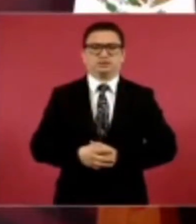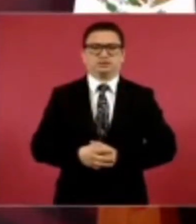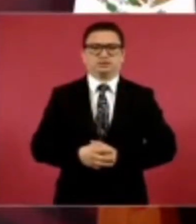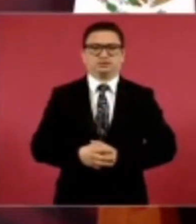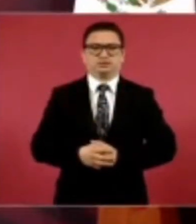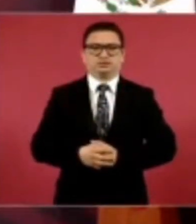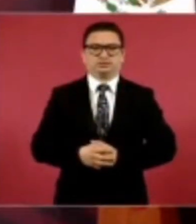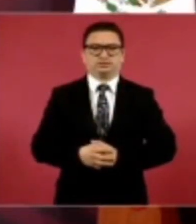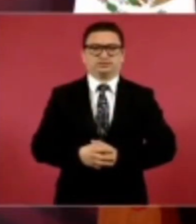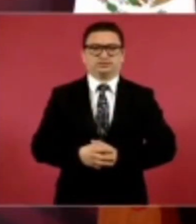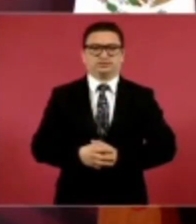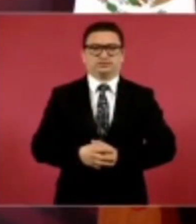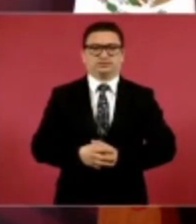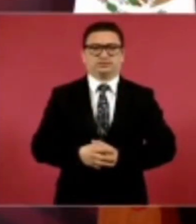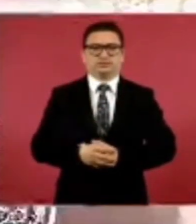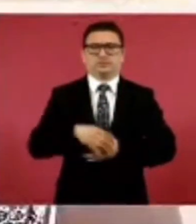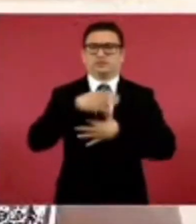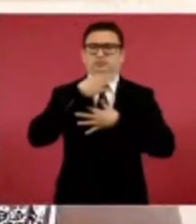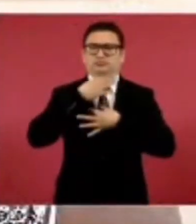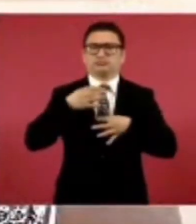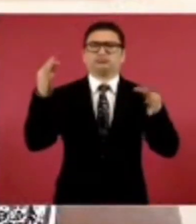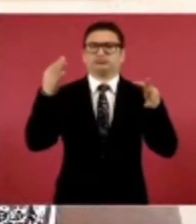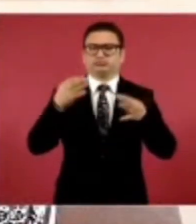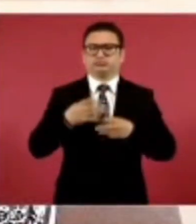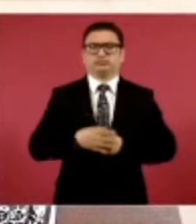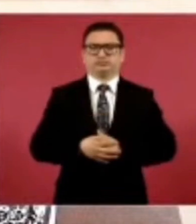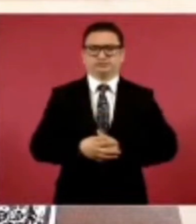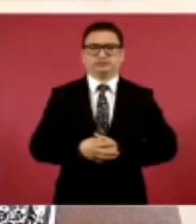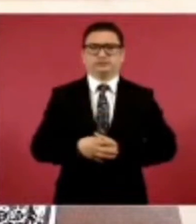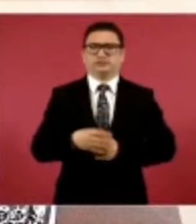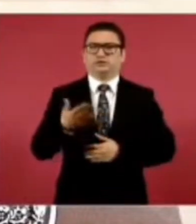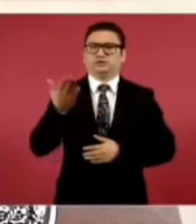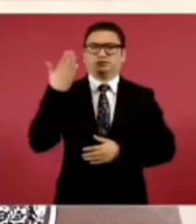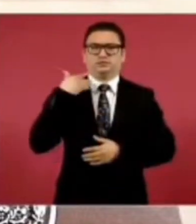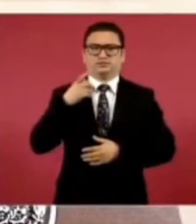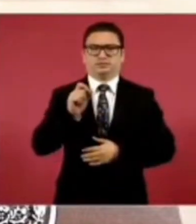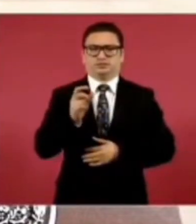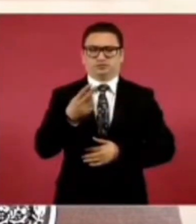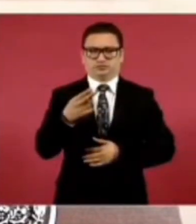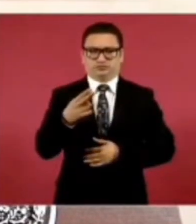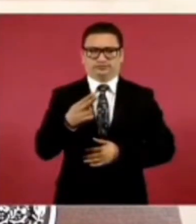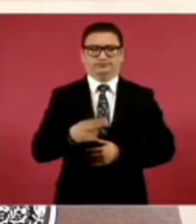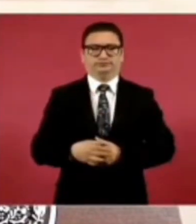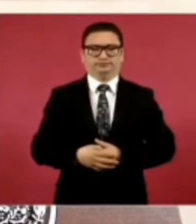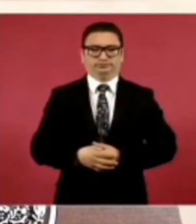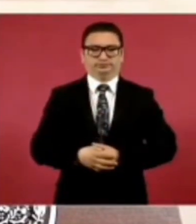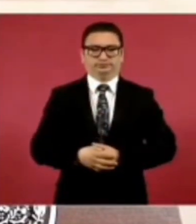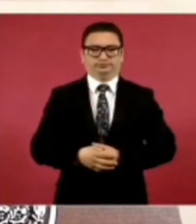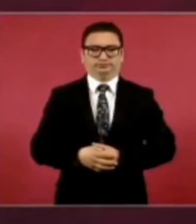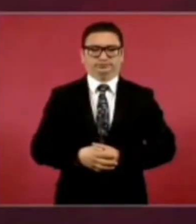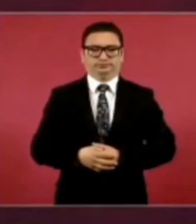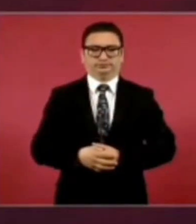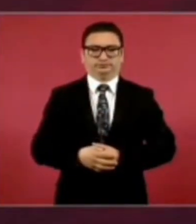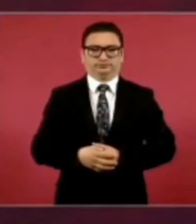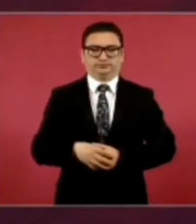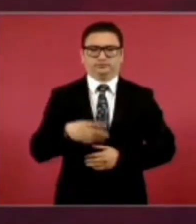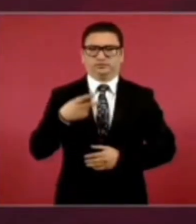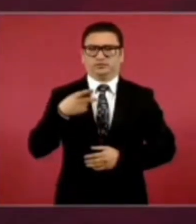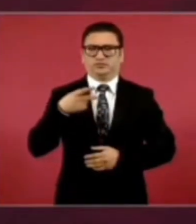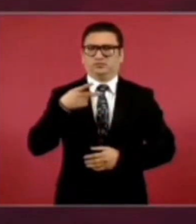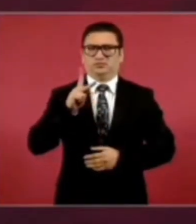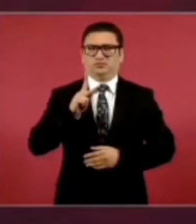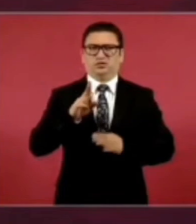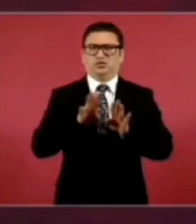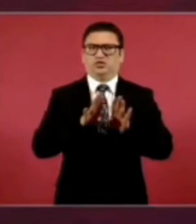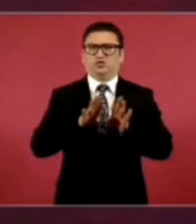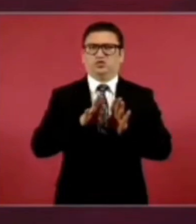a conocer, lo informé el 20 de noviembre, pero como que no